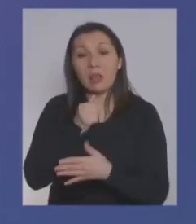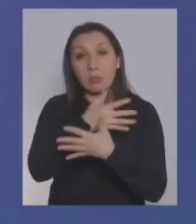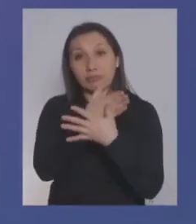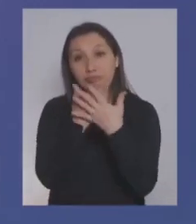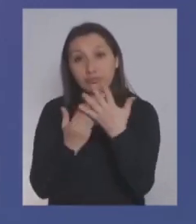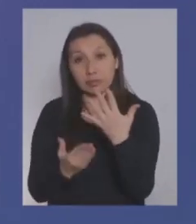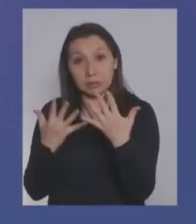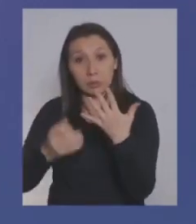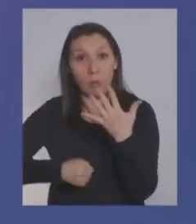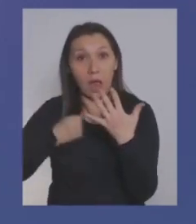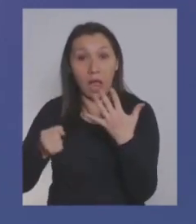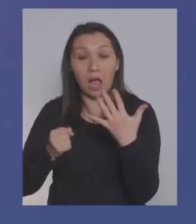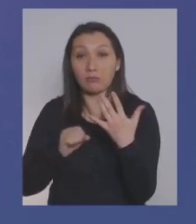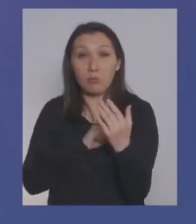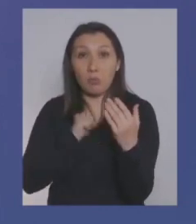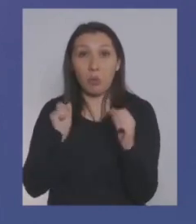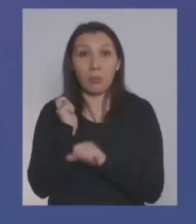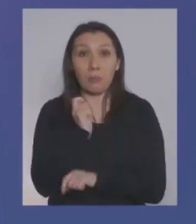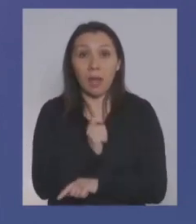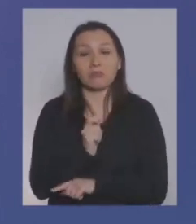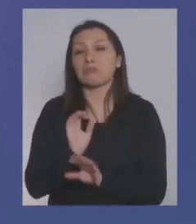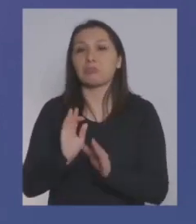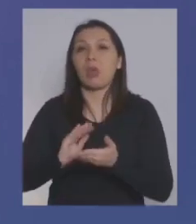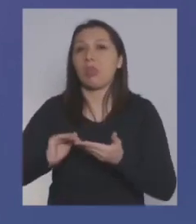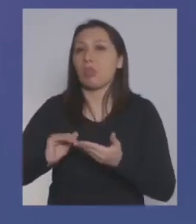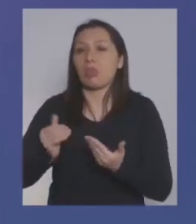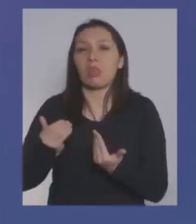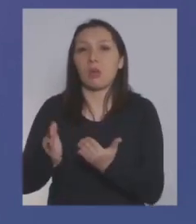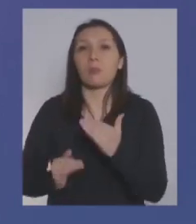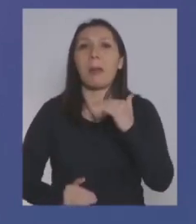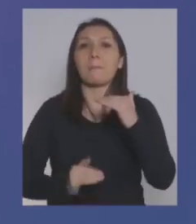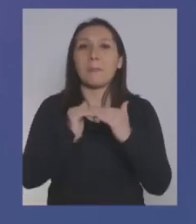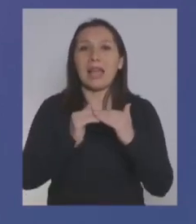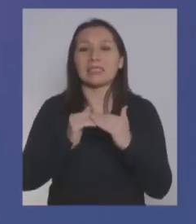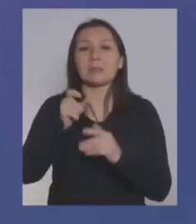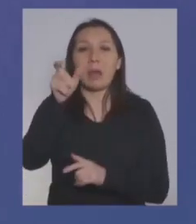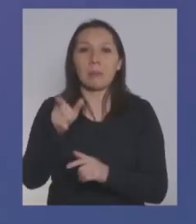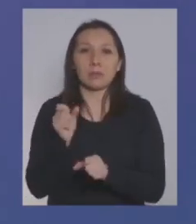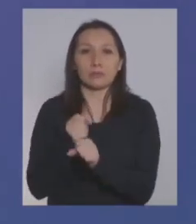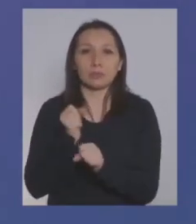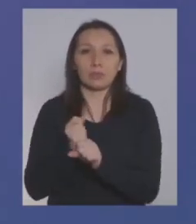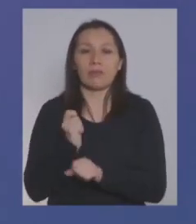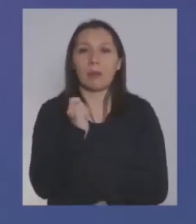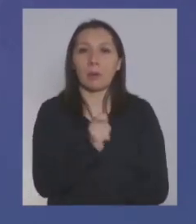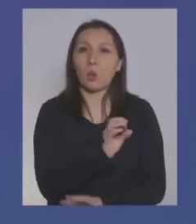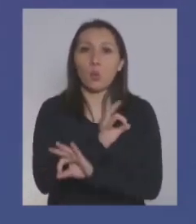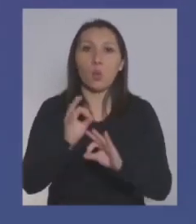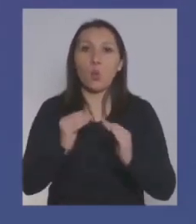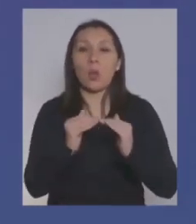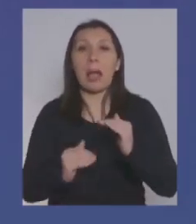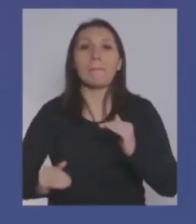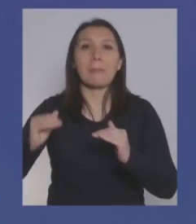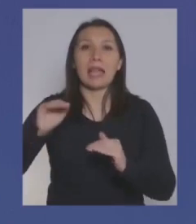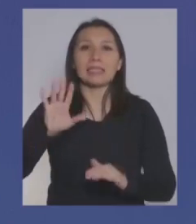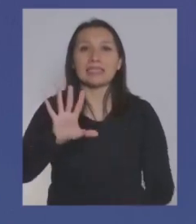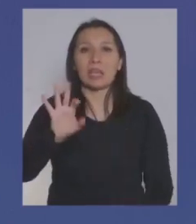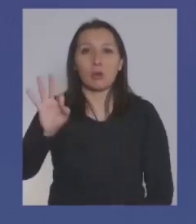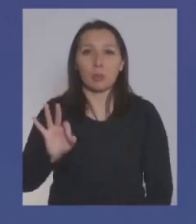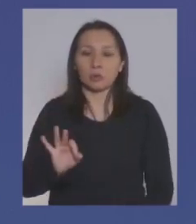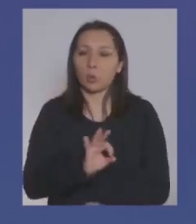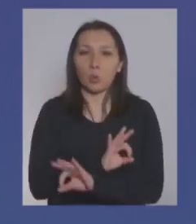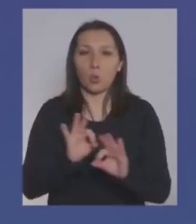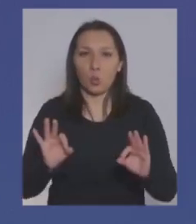va a ser condonado porque este préstamo se paga como una fracción máxima del ingreso que la persona recibe. Nunca se paga más del 5%